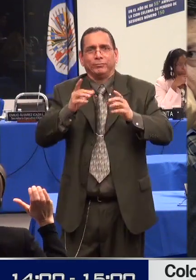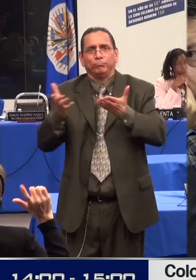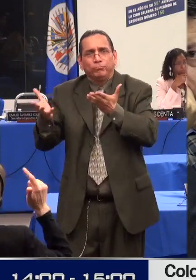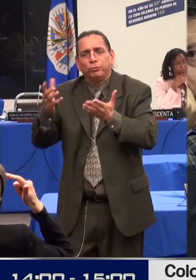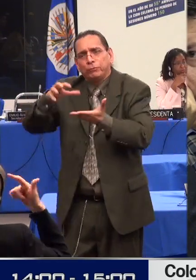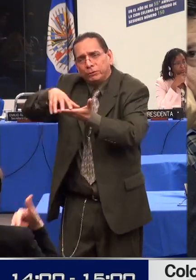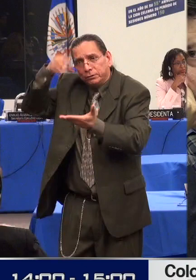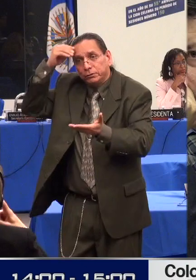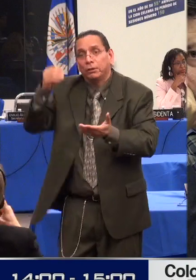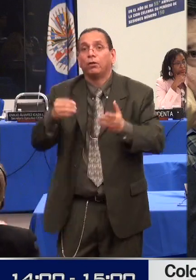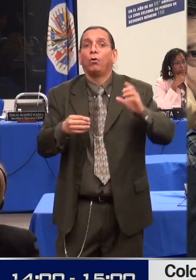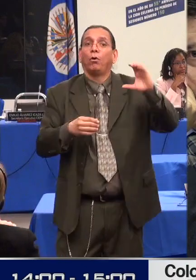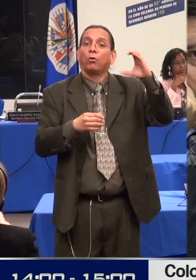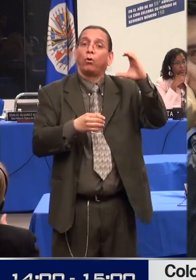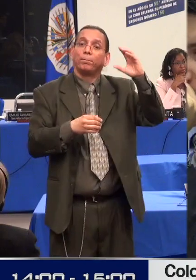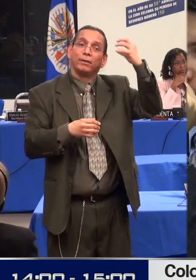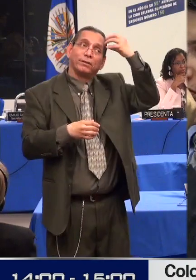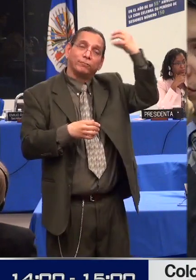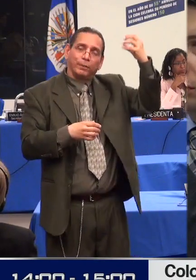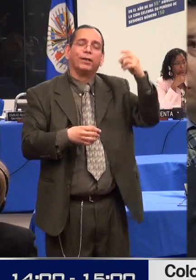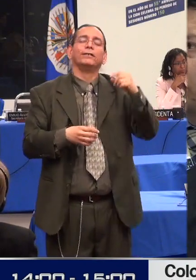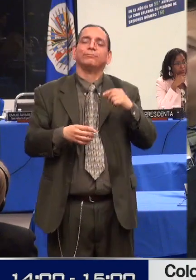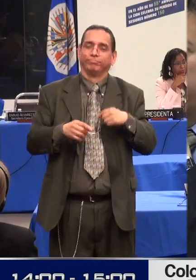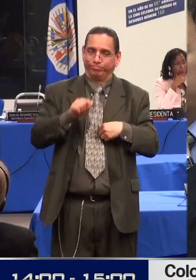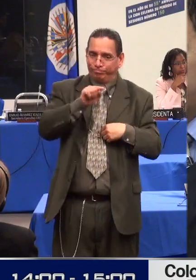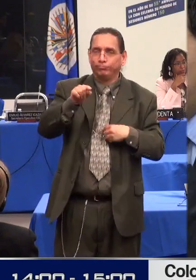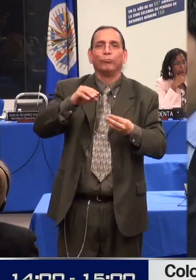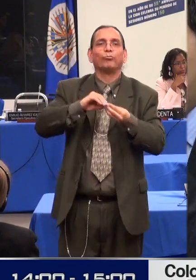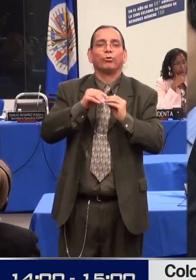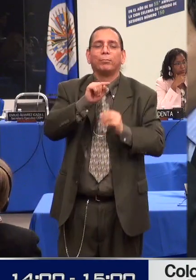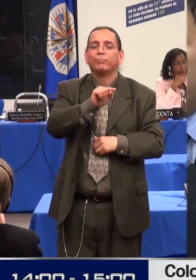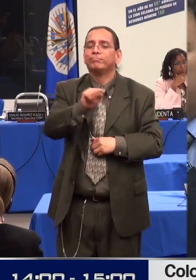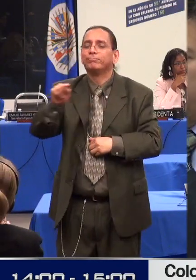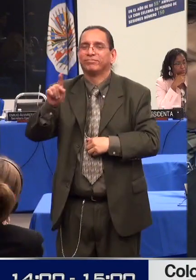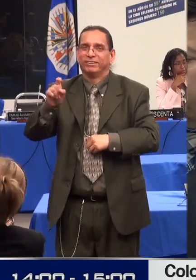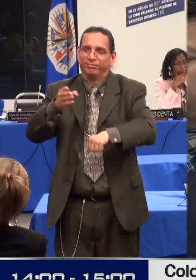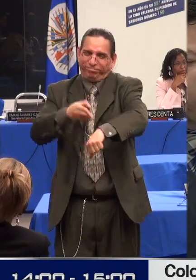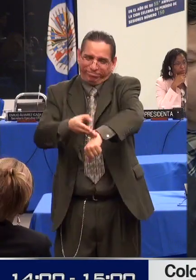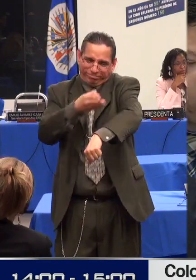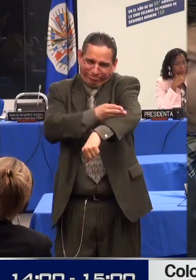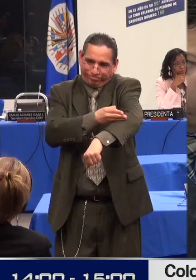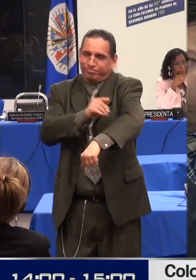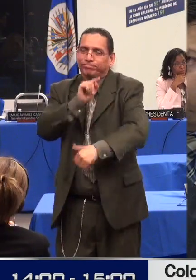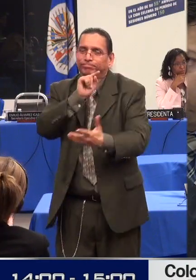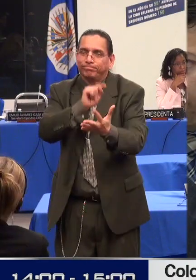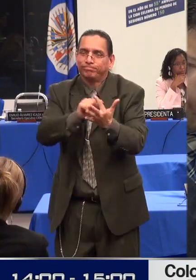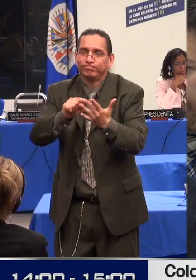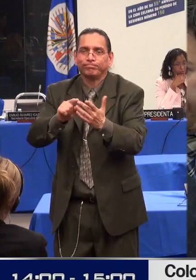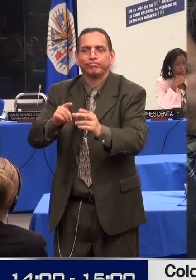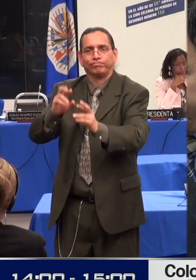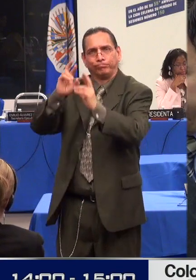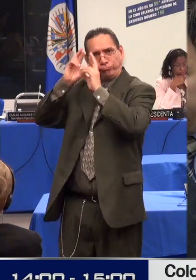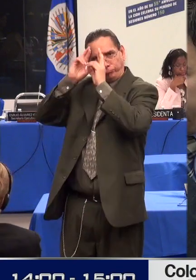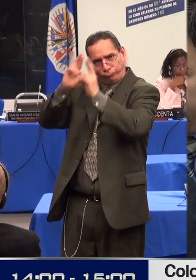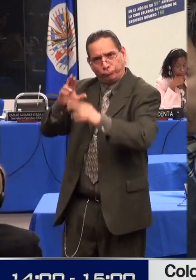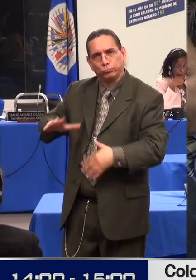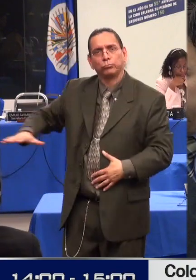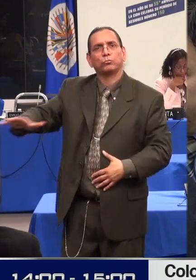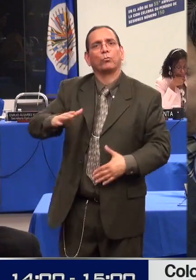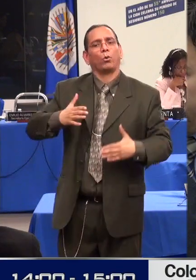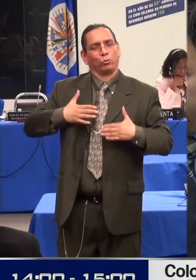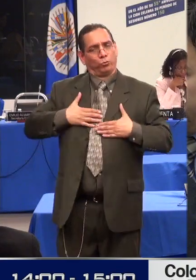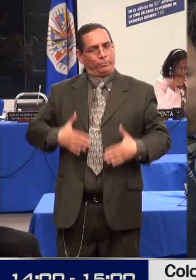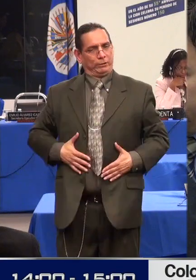y respeto de los derechos de las personas con discapacidad bajo un enfoque de derechos humanos y resaltamos el compromiso